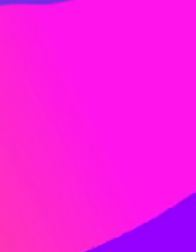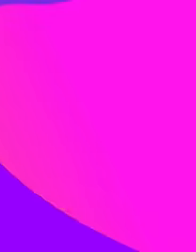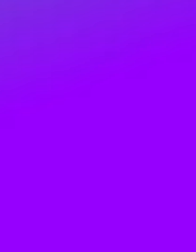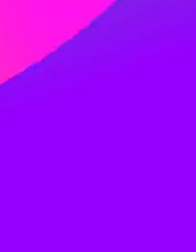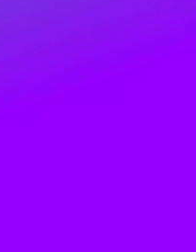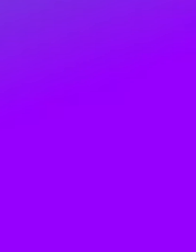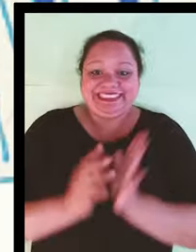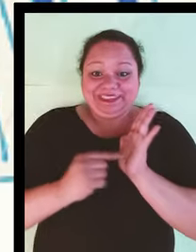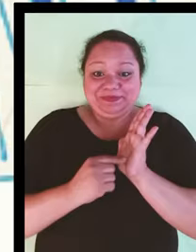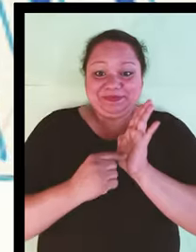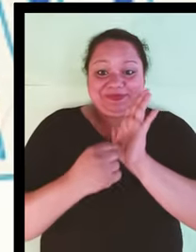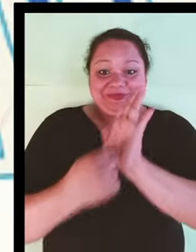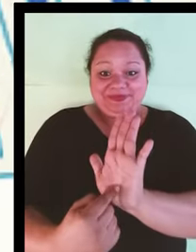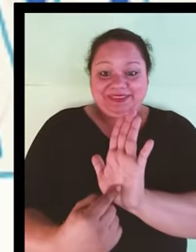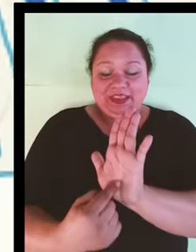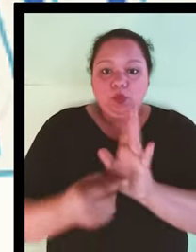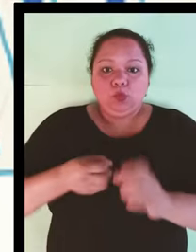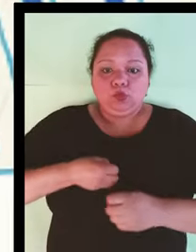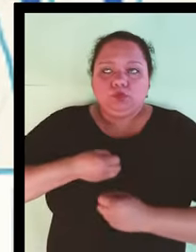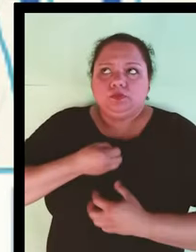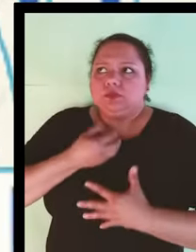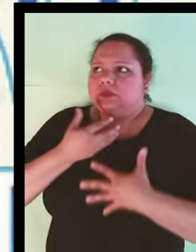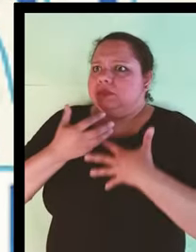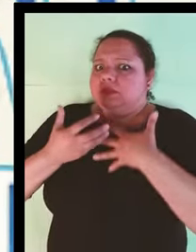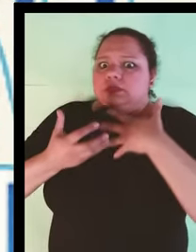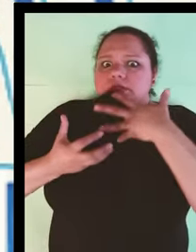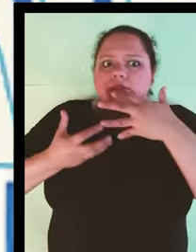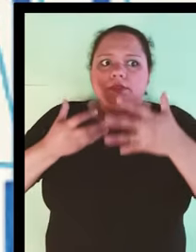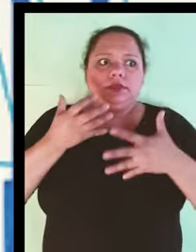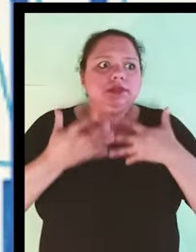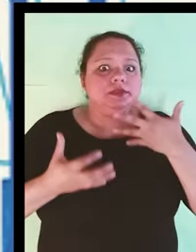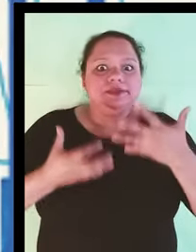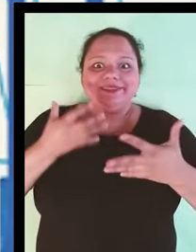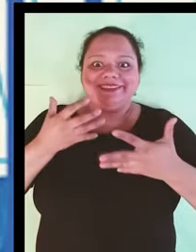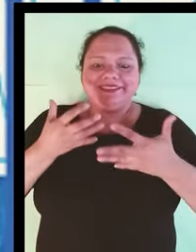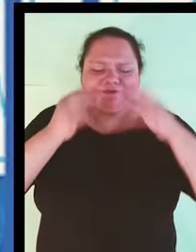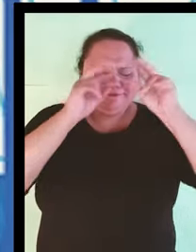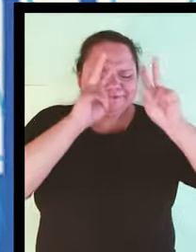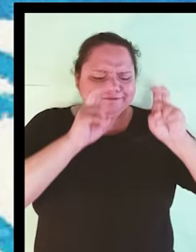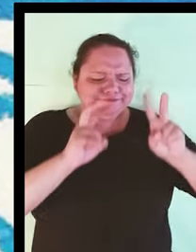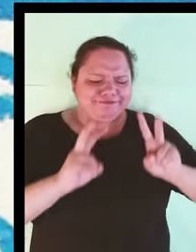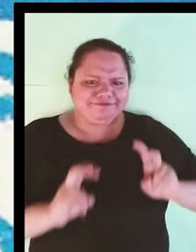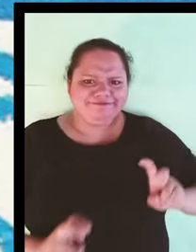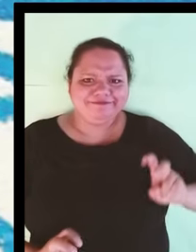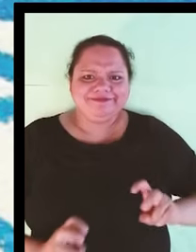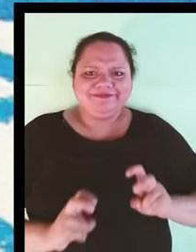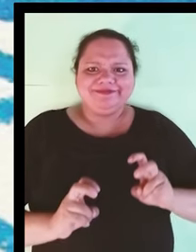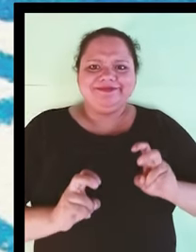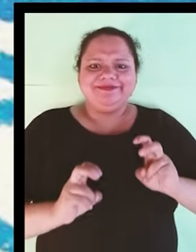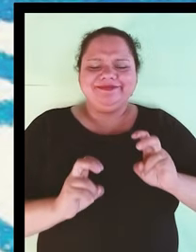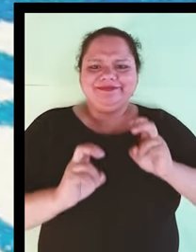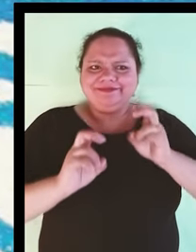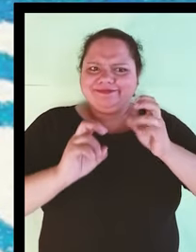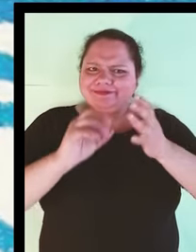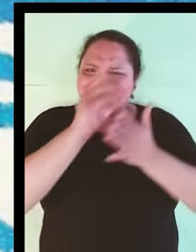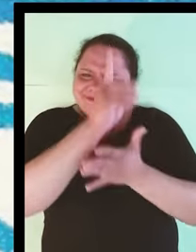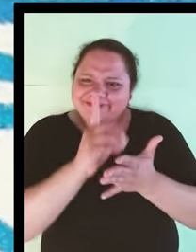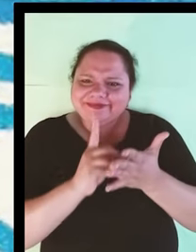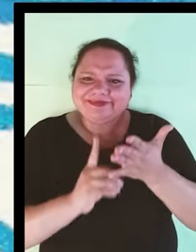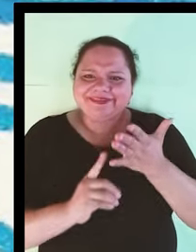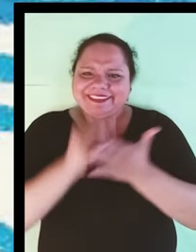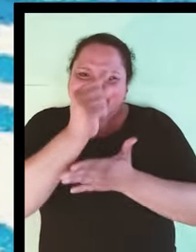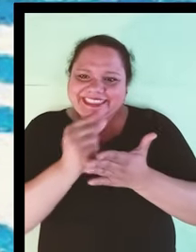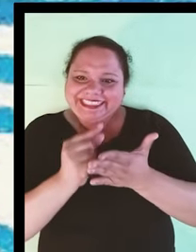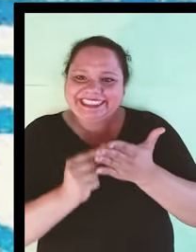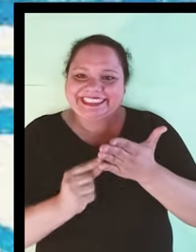En esta sala encontramos la obra Éxtasis Místico. Explora las posibilidades que el diseño gráfico